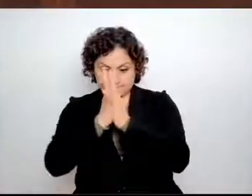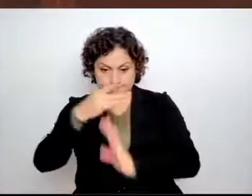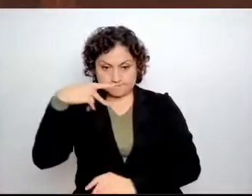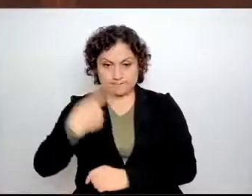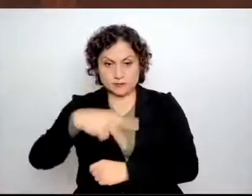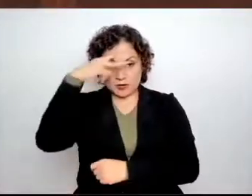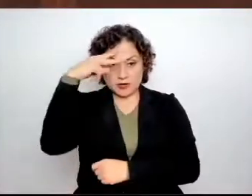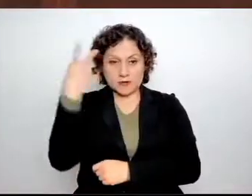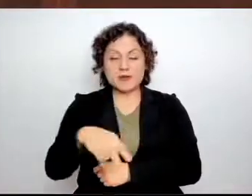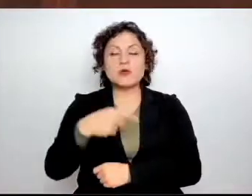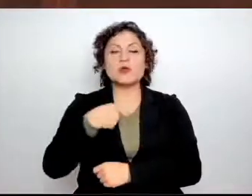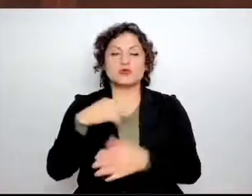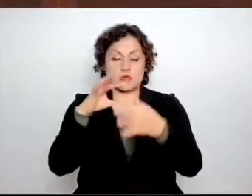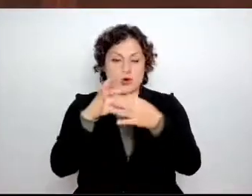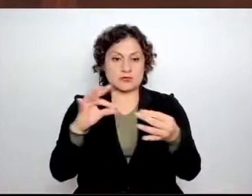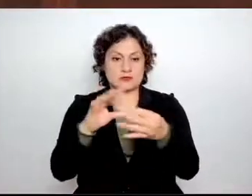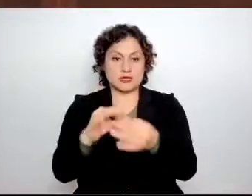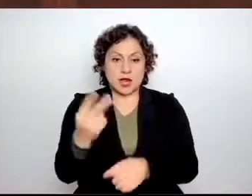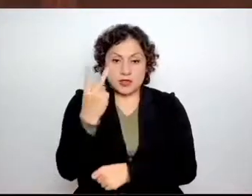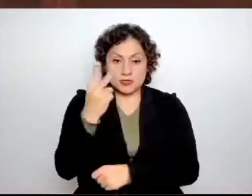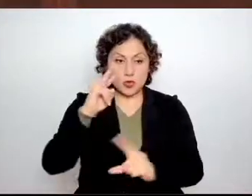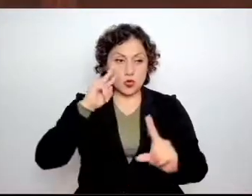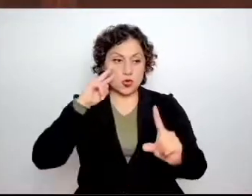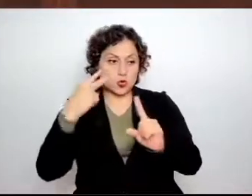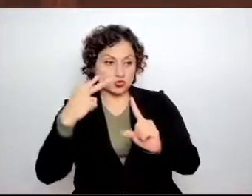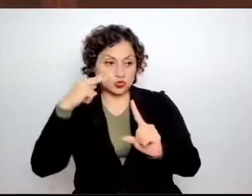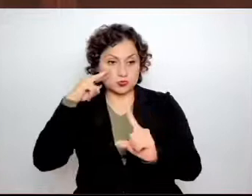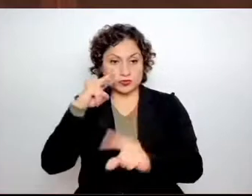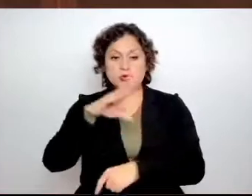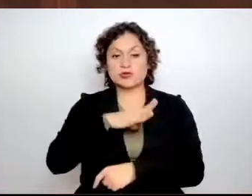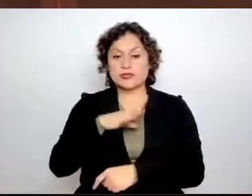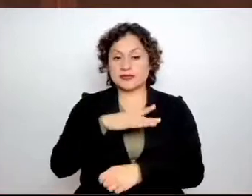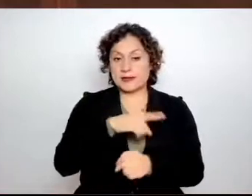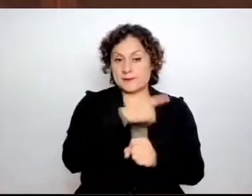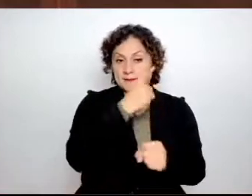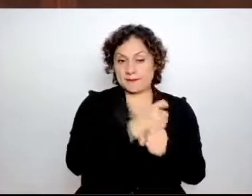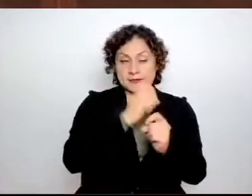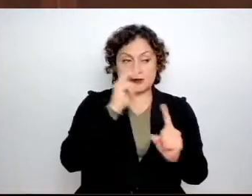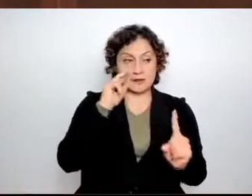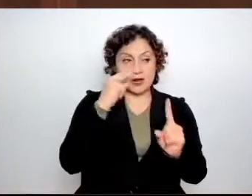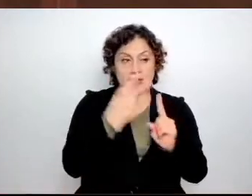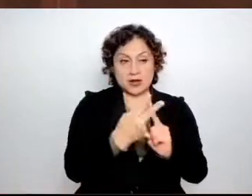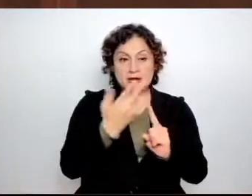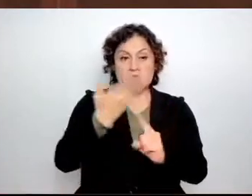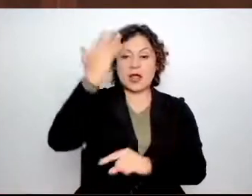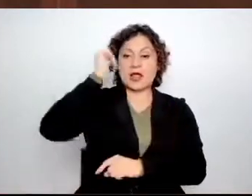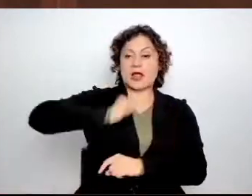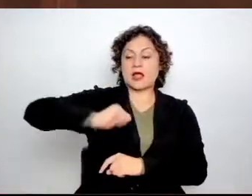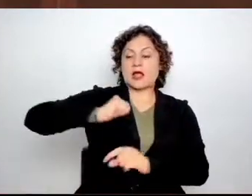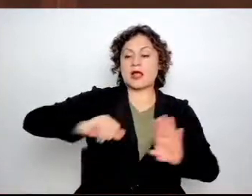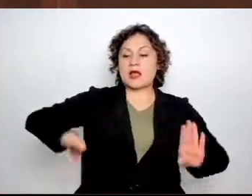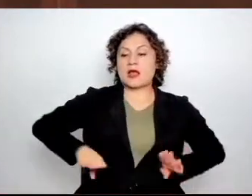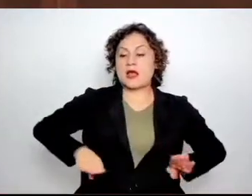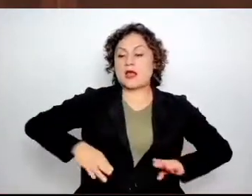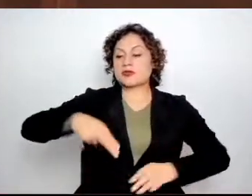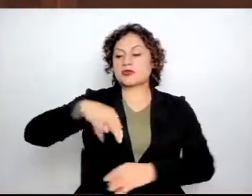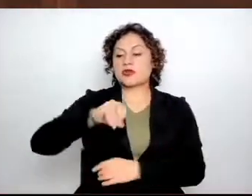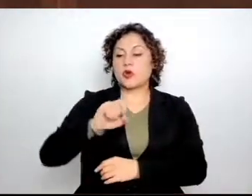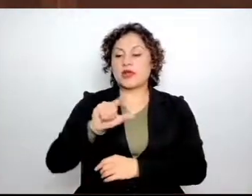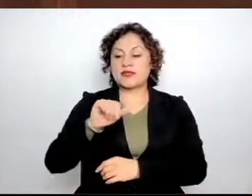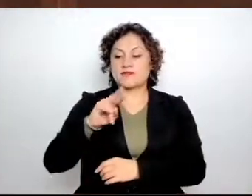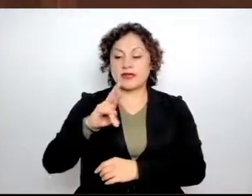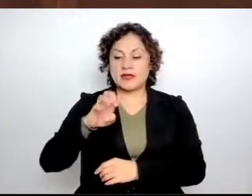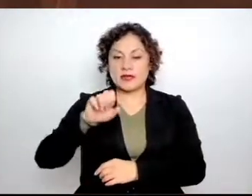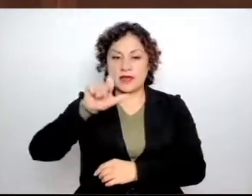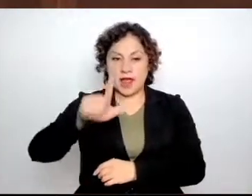visiones de política social. La primera, el viejo régimen neoliberal que presenta al